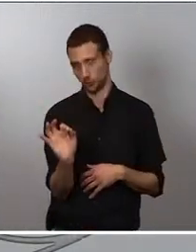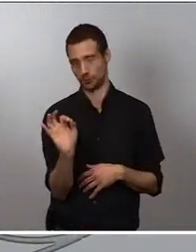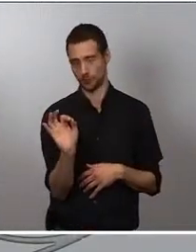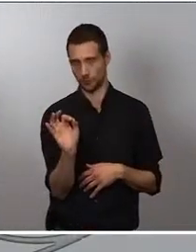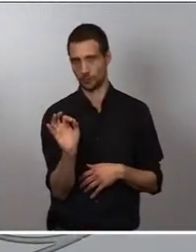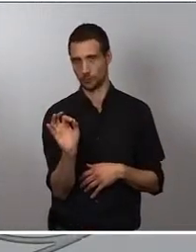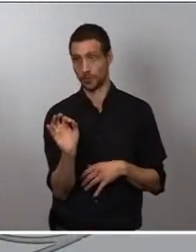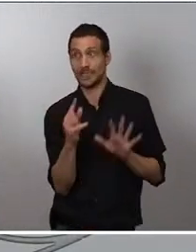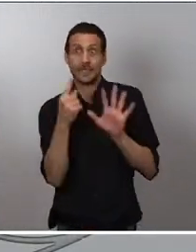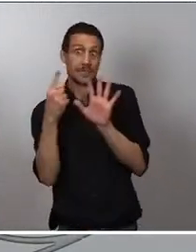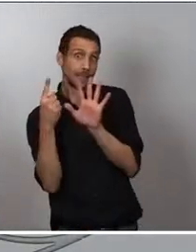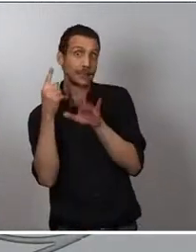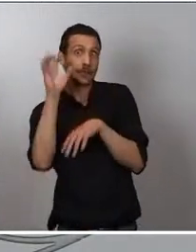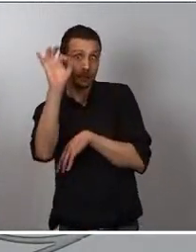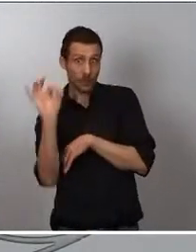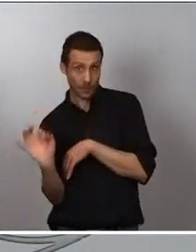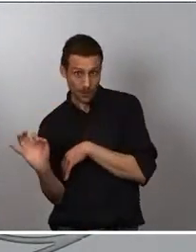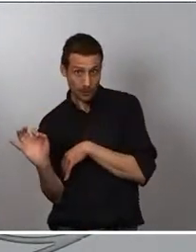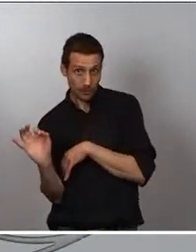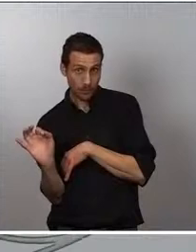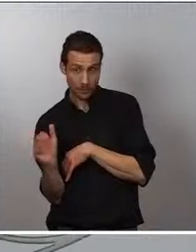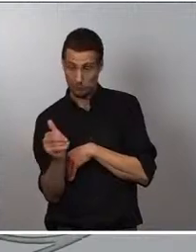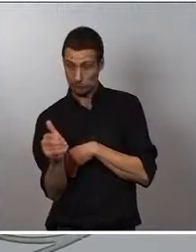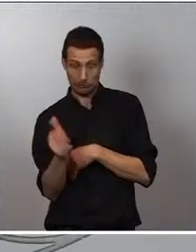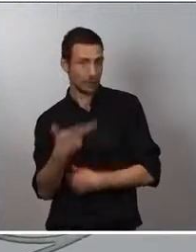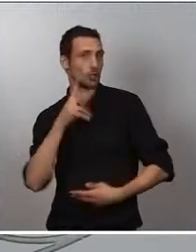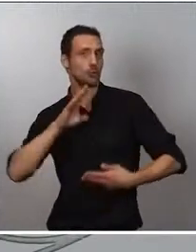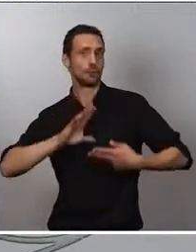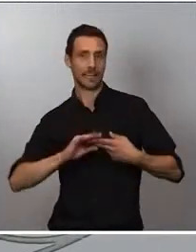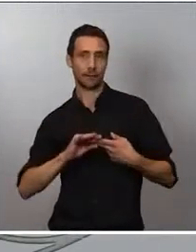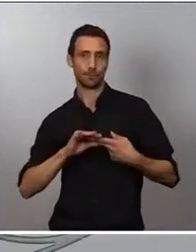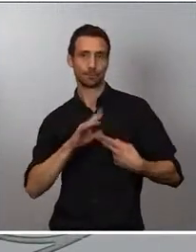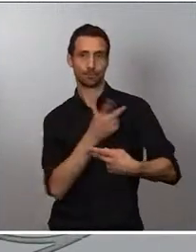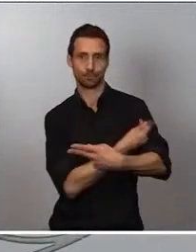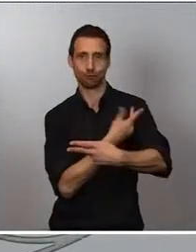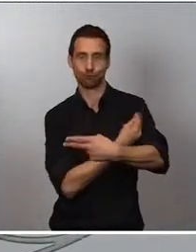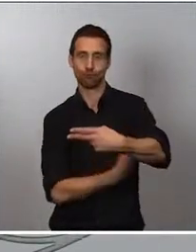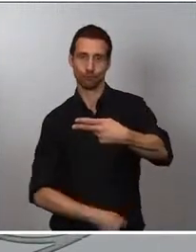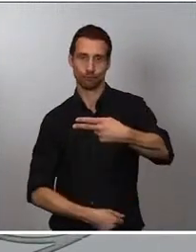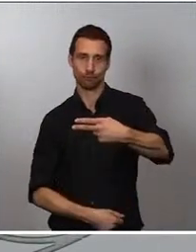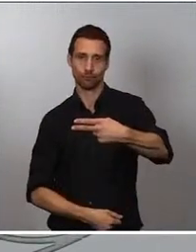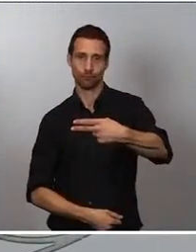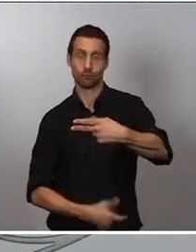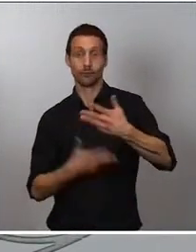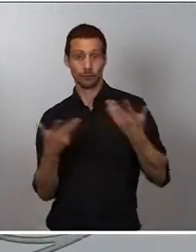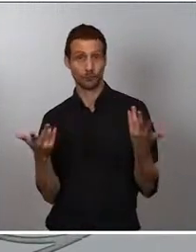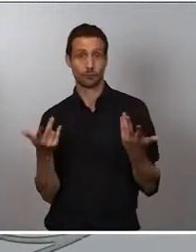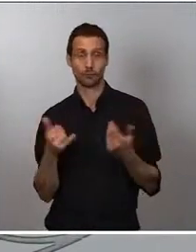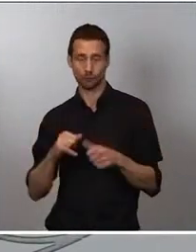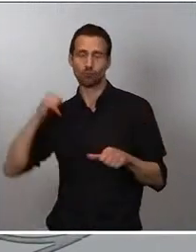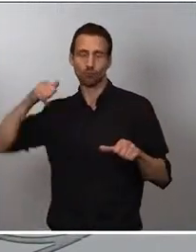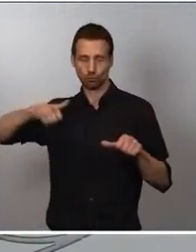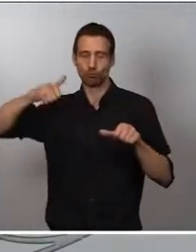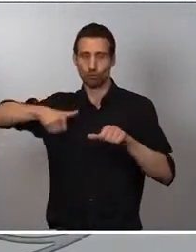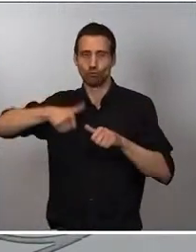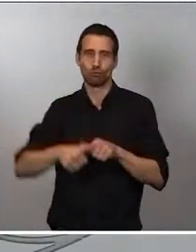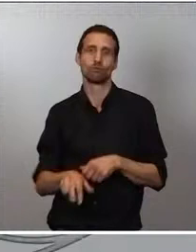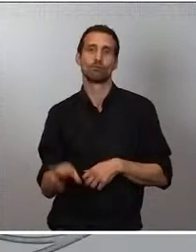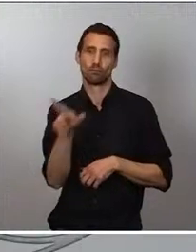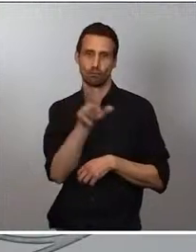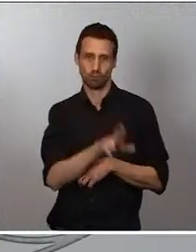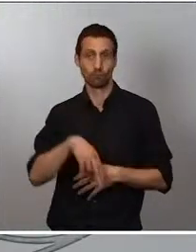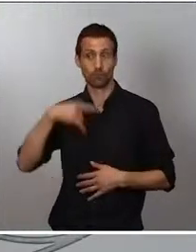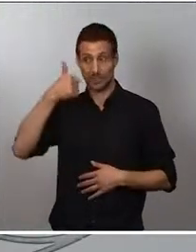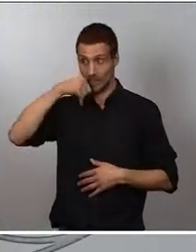en breve con pauta completa. Por tanto, como venimos afirmando y así lo indicó el presidente Sánchez,